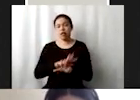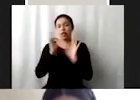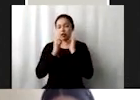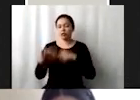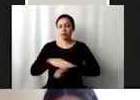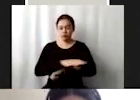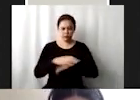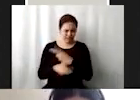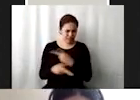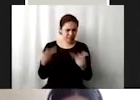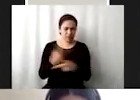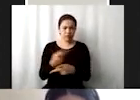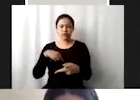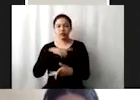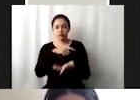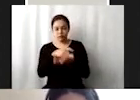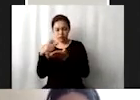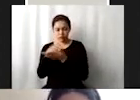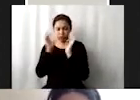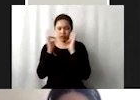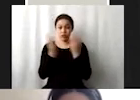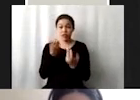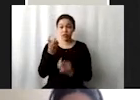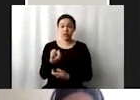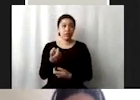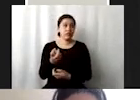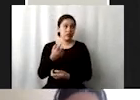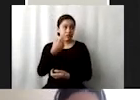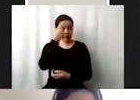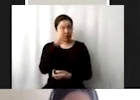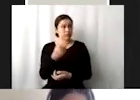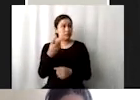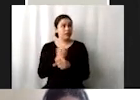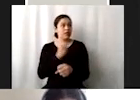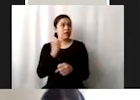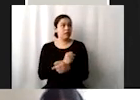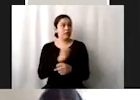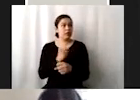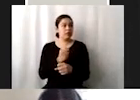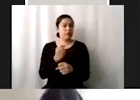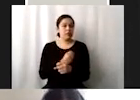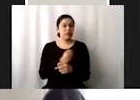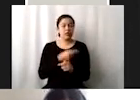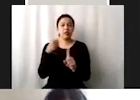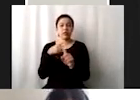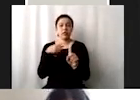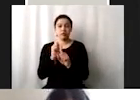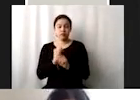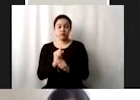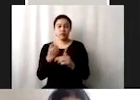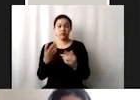las formas en las que consumimos también todo esto que tiene que ver con prácticas y este es uno de los objetivos les digo más